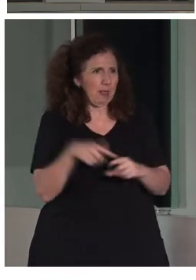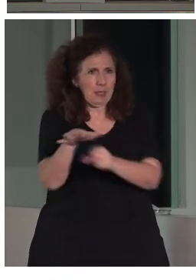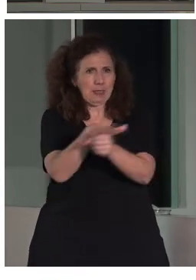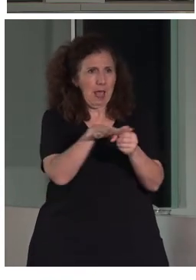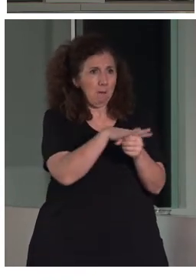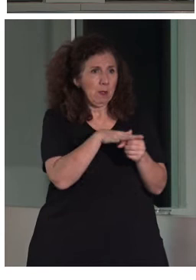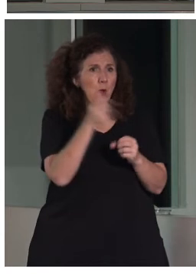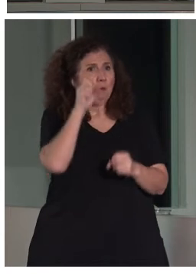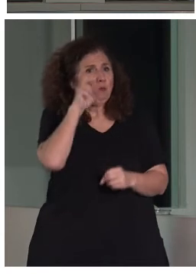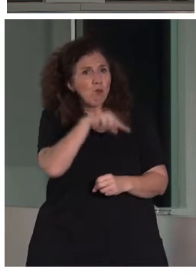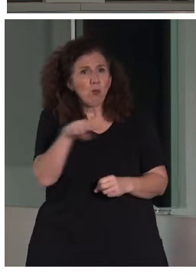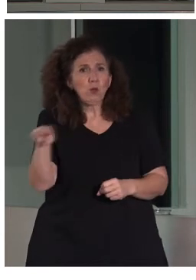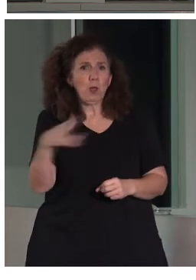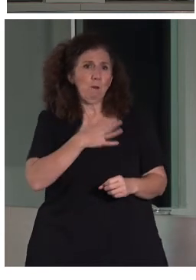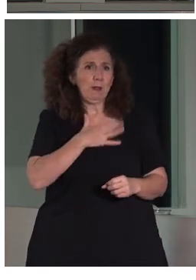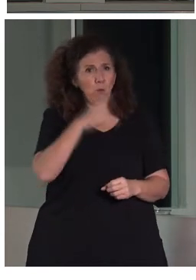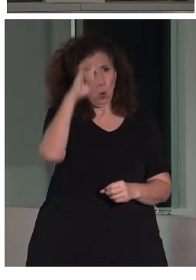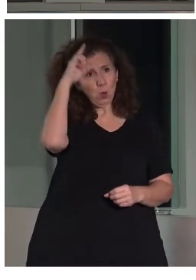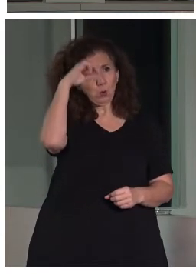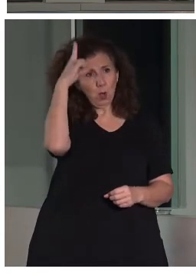museos y patrimonio cultural.